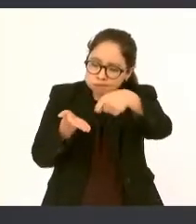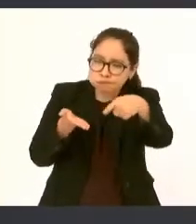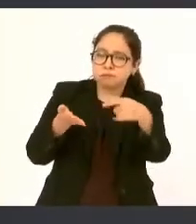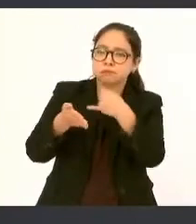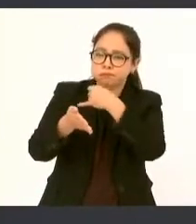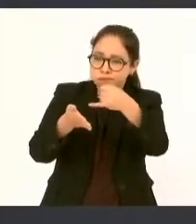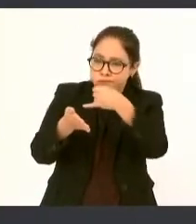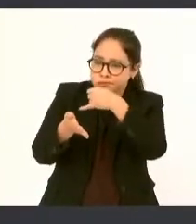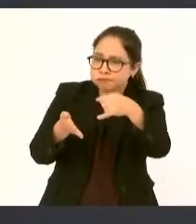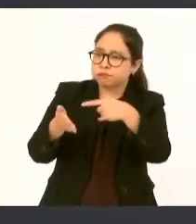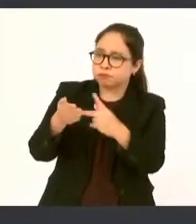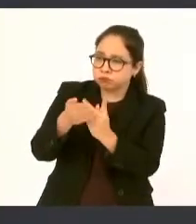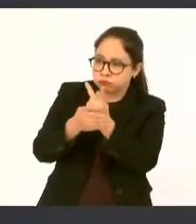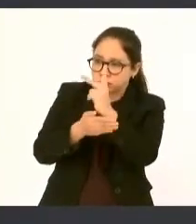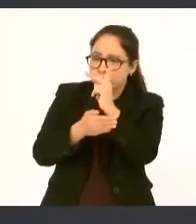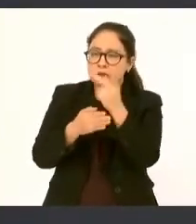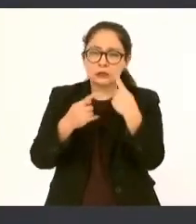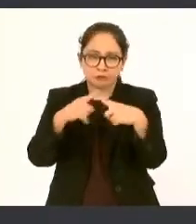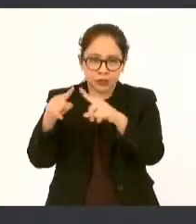cítricos café